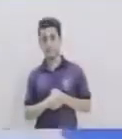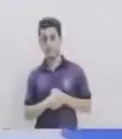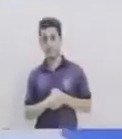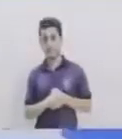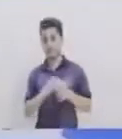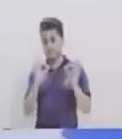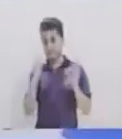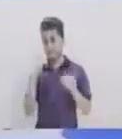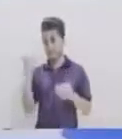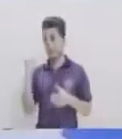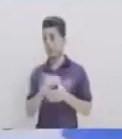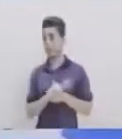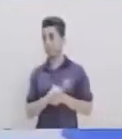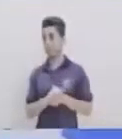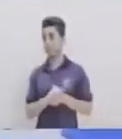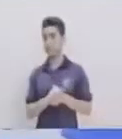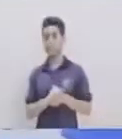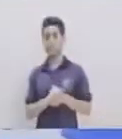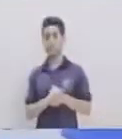Seguimos acá